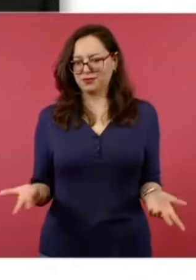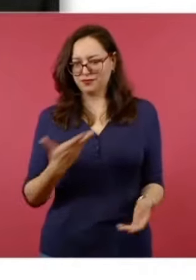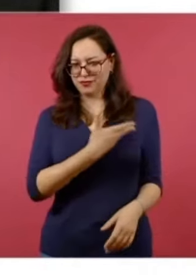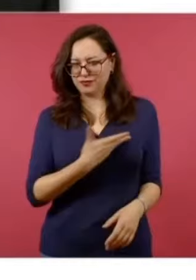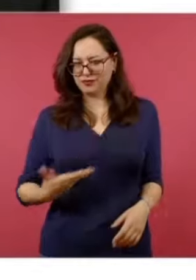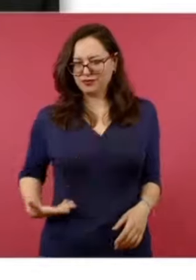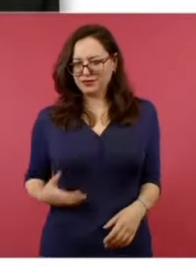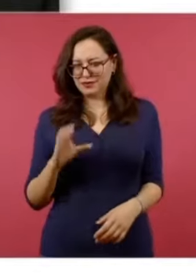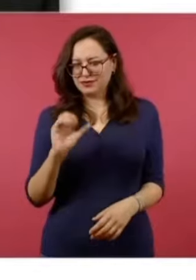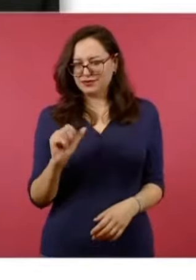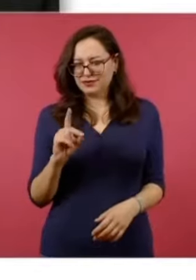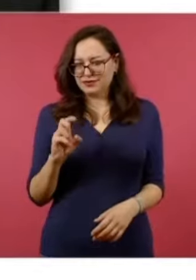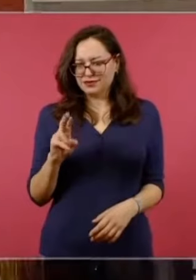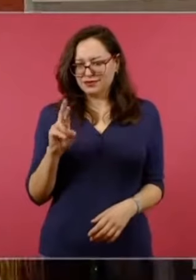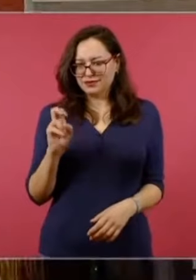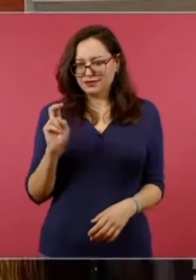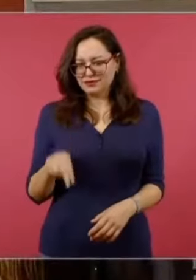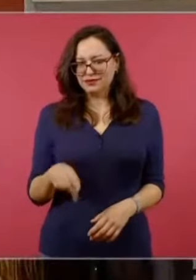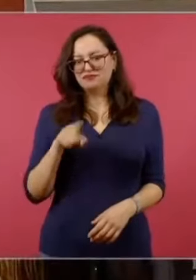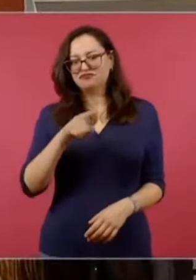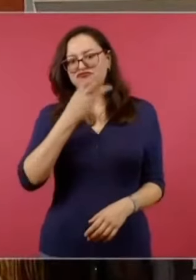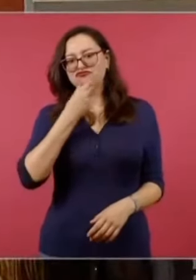de Felipe Calderón. Bueno,